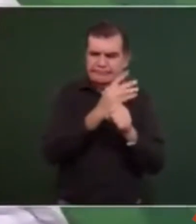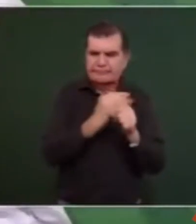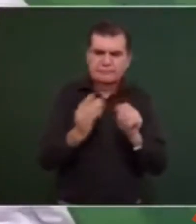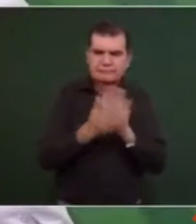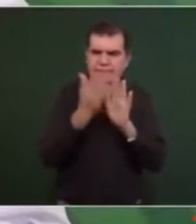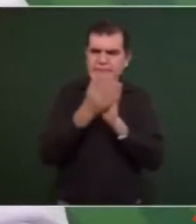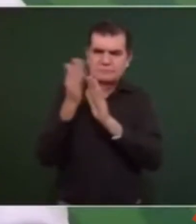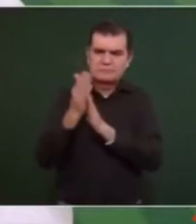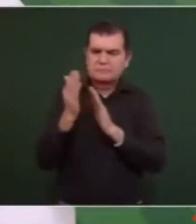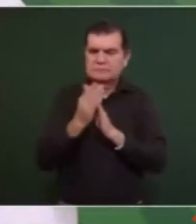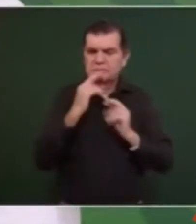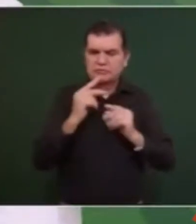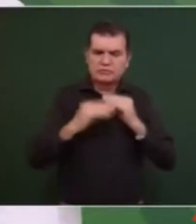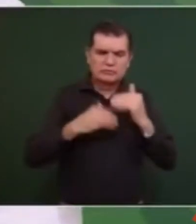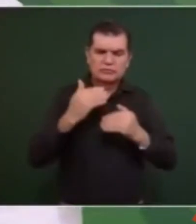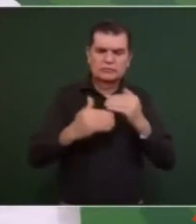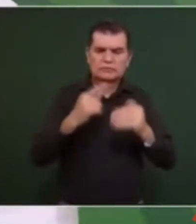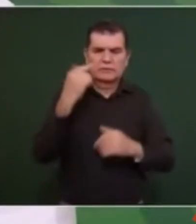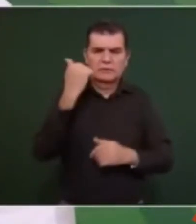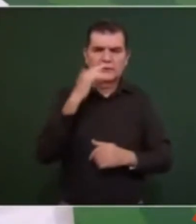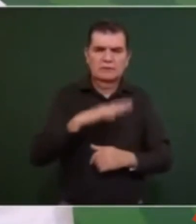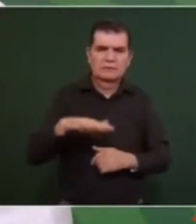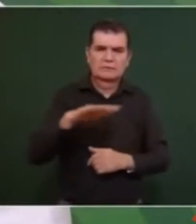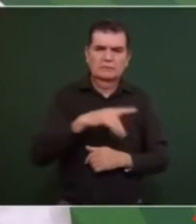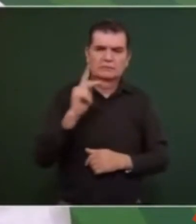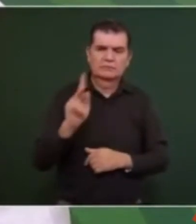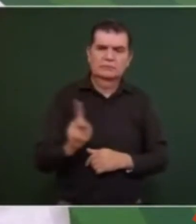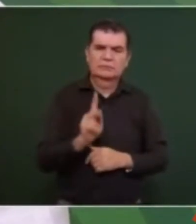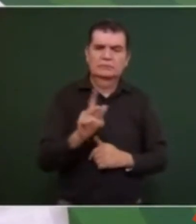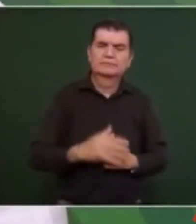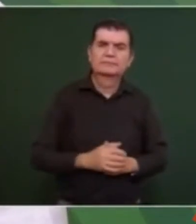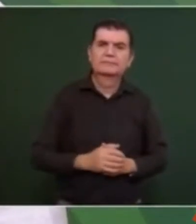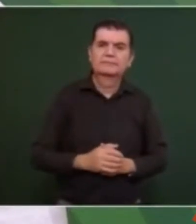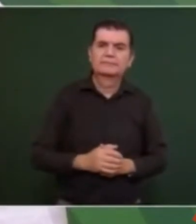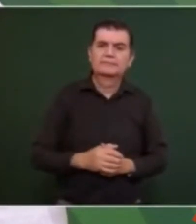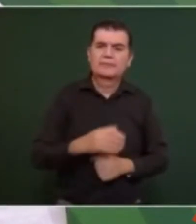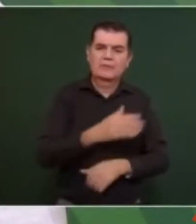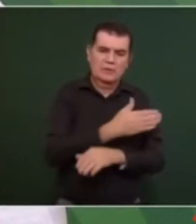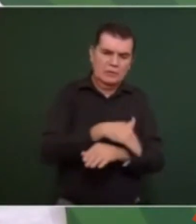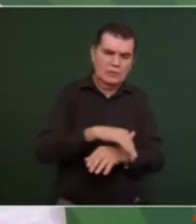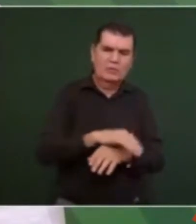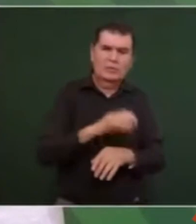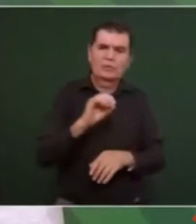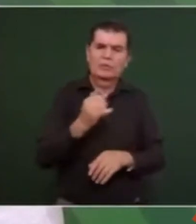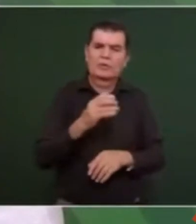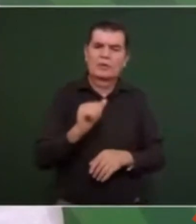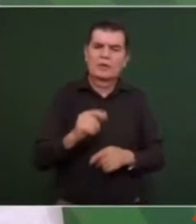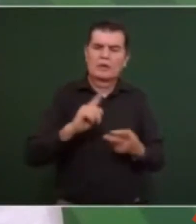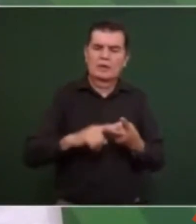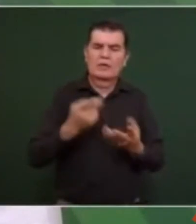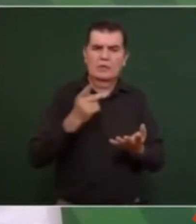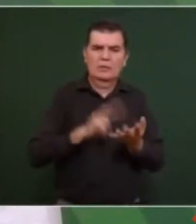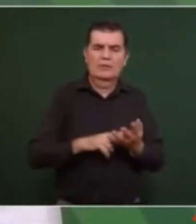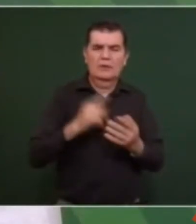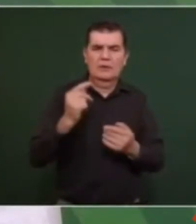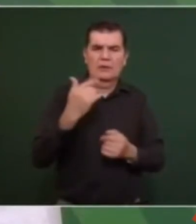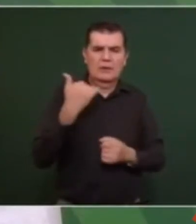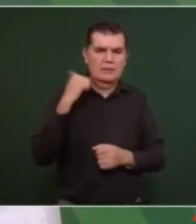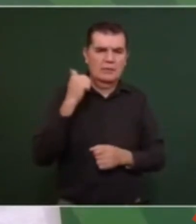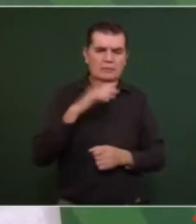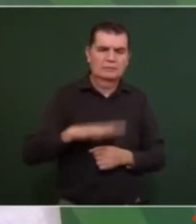la situación de su pueblo de Coyuca y de